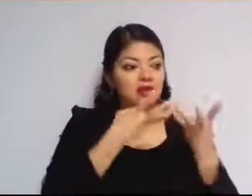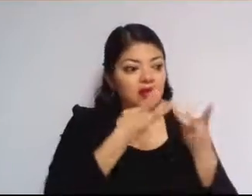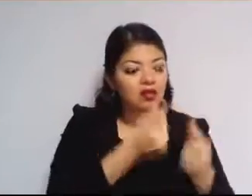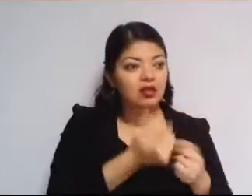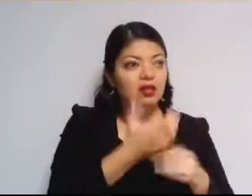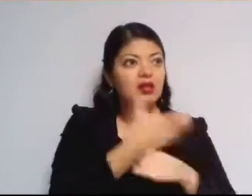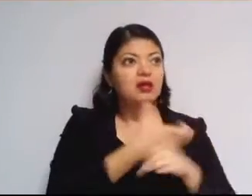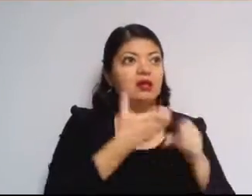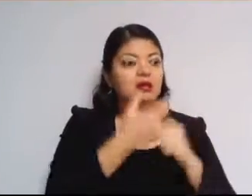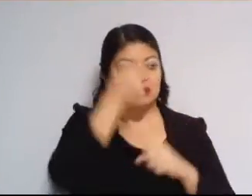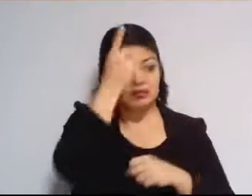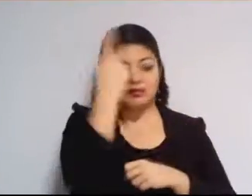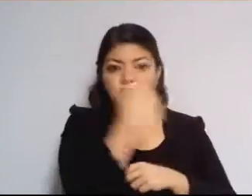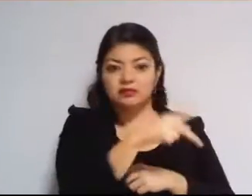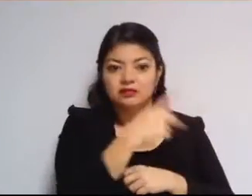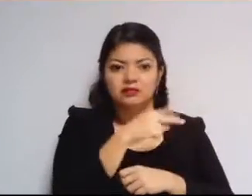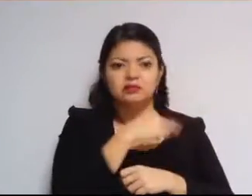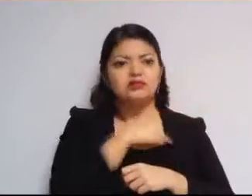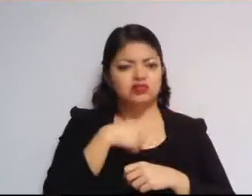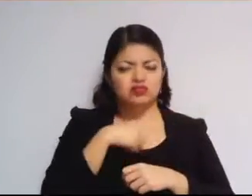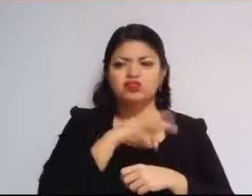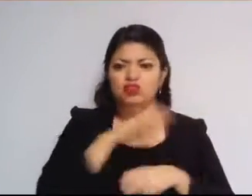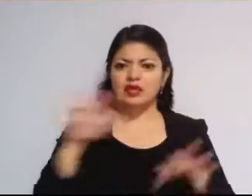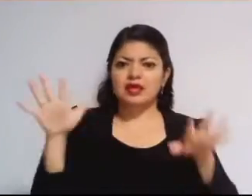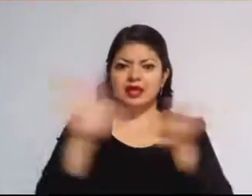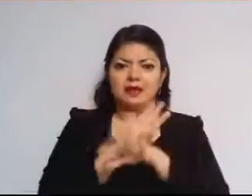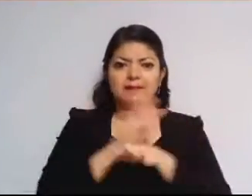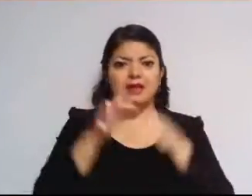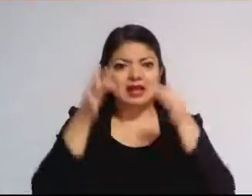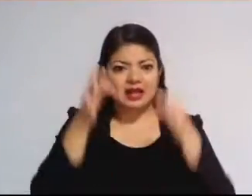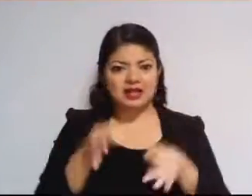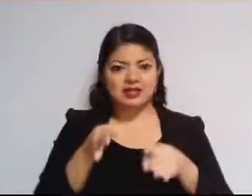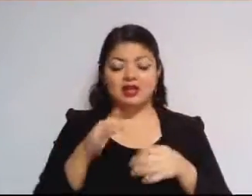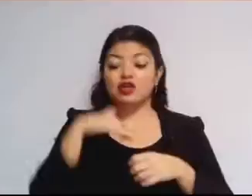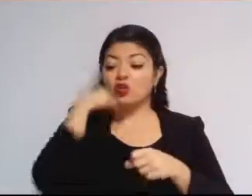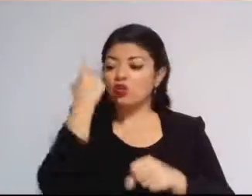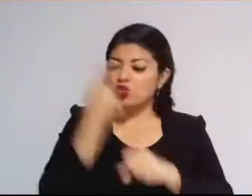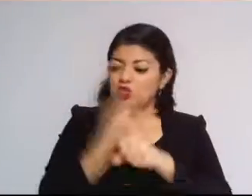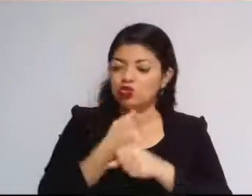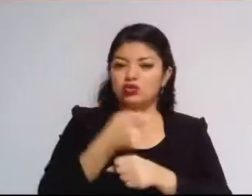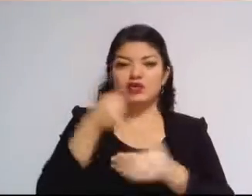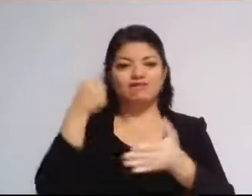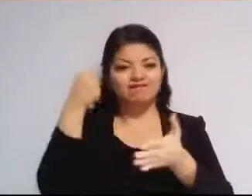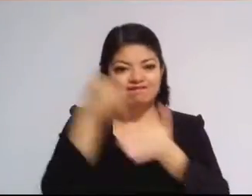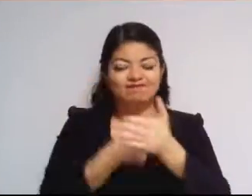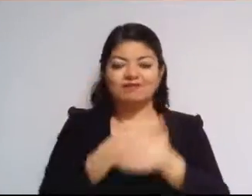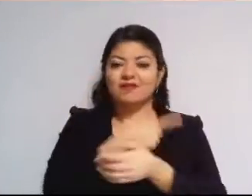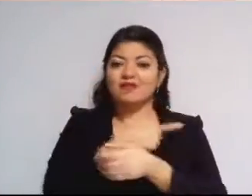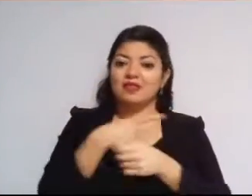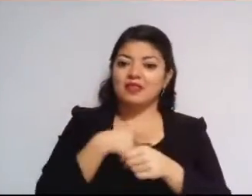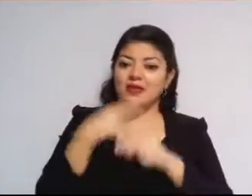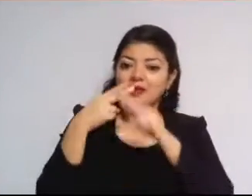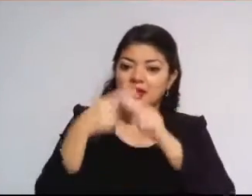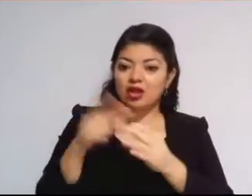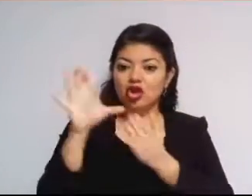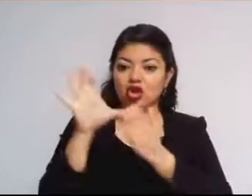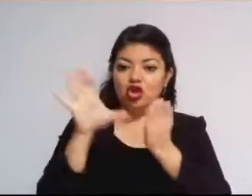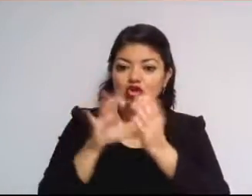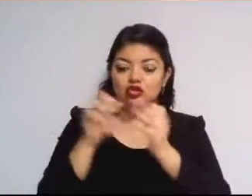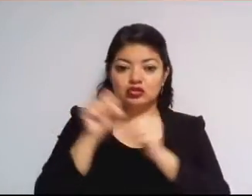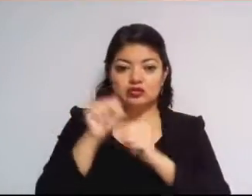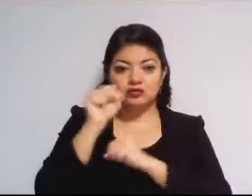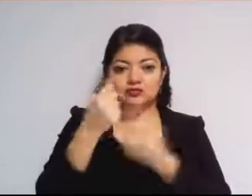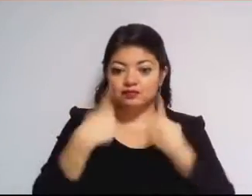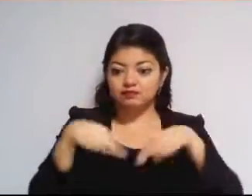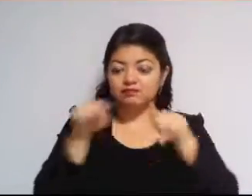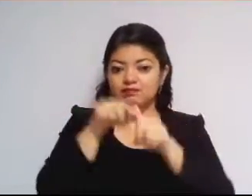posibilidad de cambiar esta realidad, pongamos la voluntad y exijamos que se cumpla constitucionalmente lo establecido, que